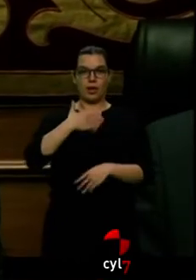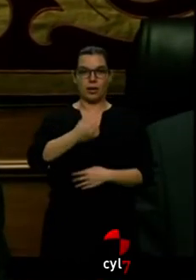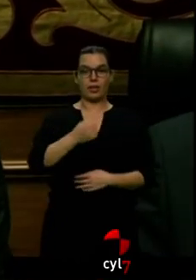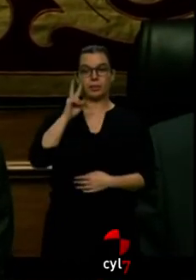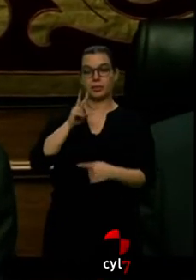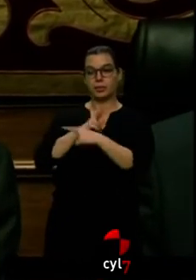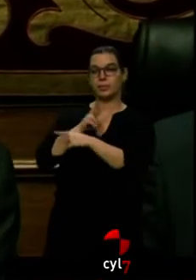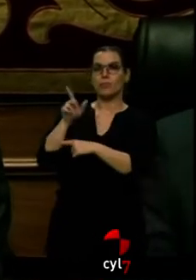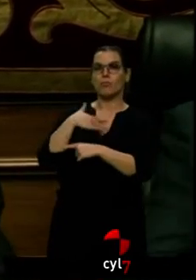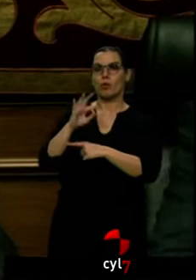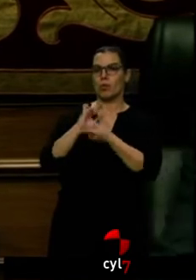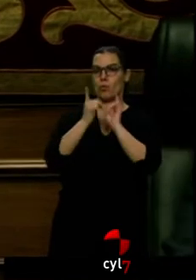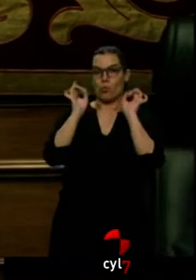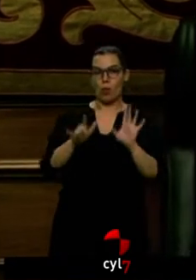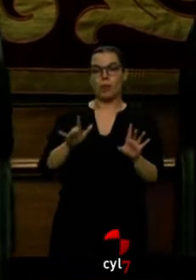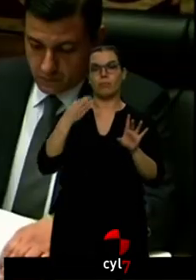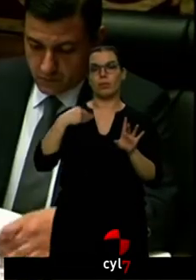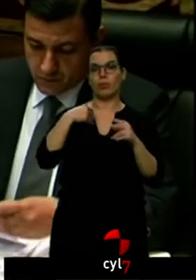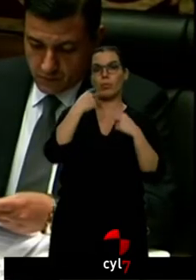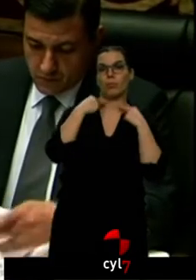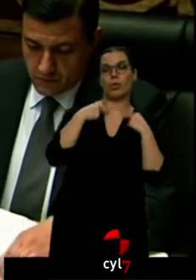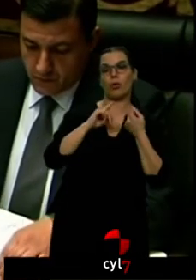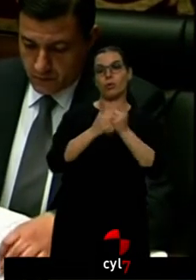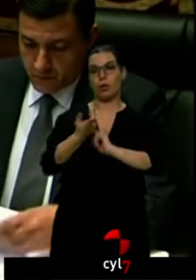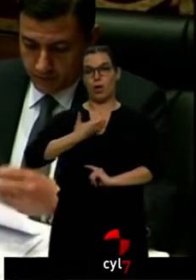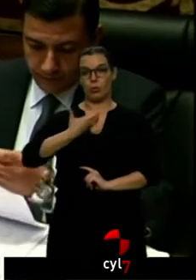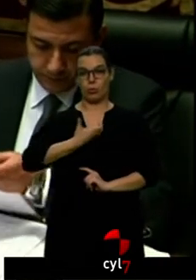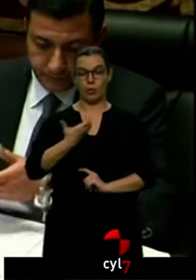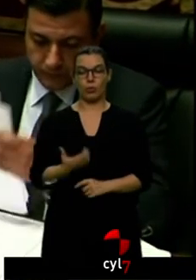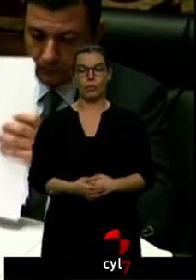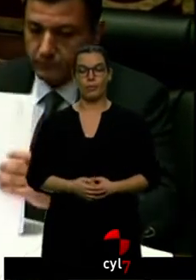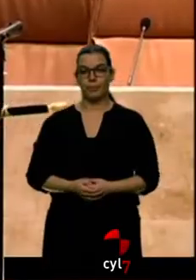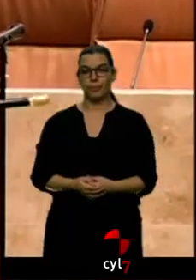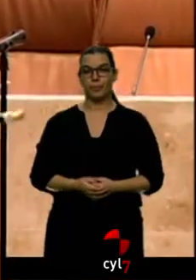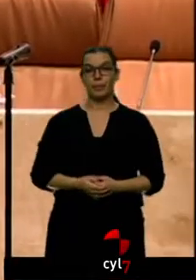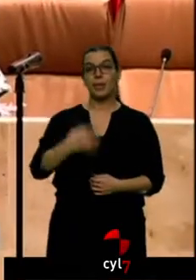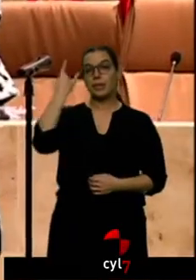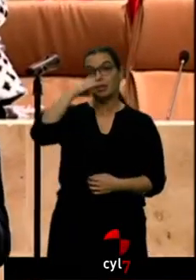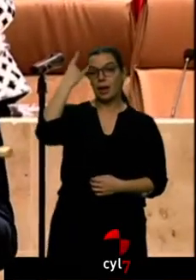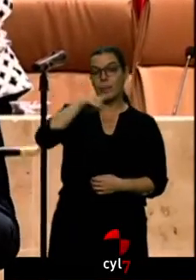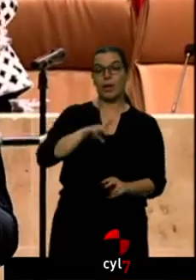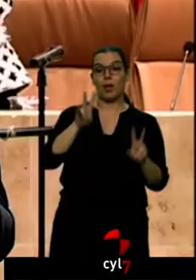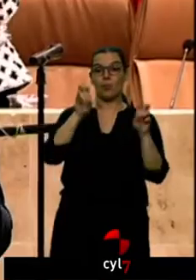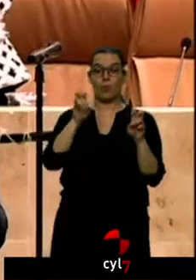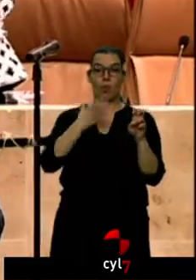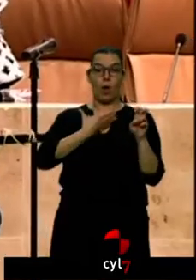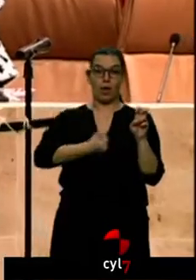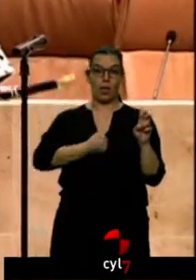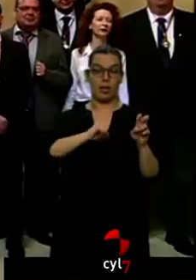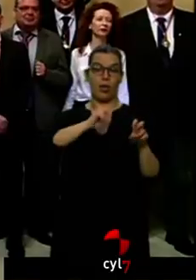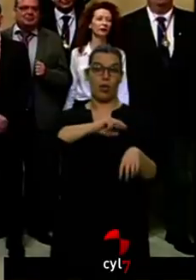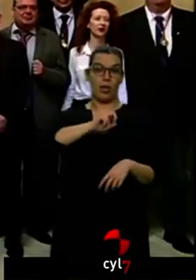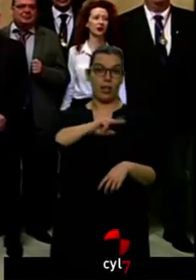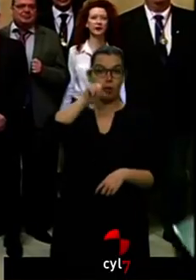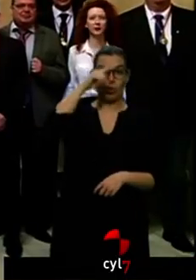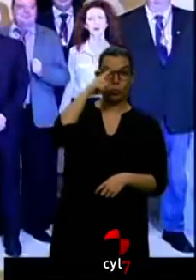Sánchez podría dar el mismo salto en Ávila de la diputación a la carrera por el bastón municipal. Y en Salamanca el nuevo alcalde y su concejal de cultura son los